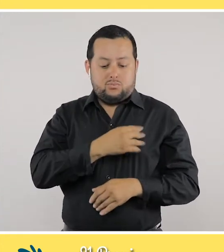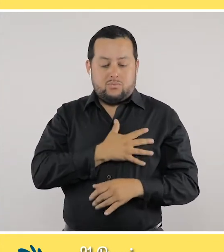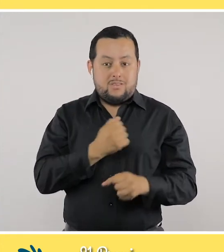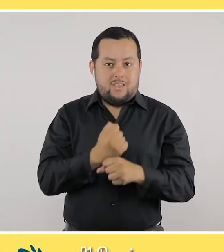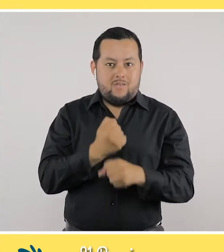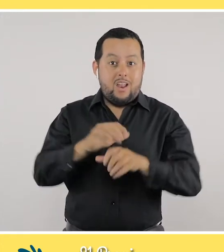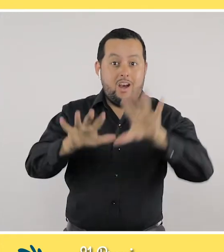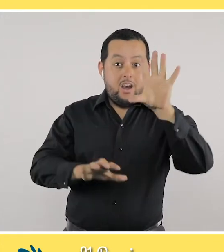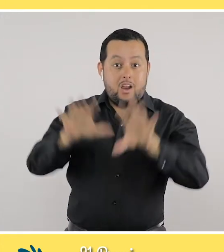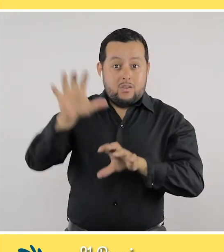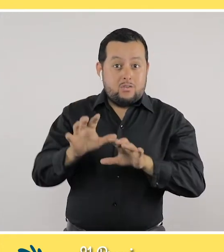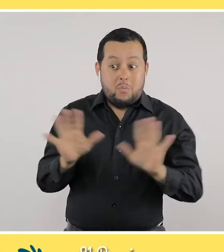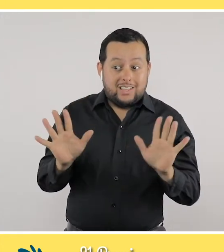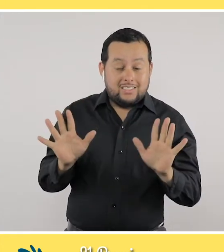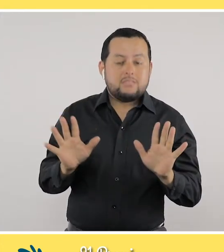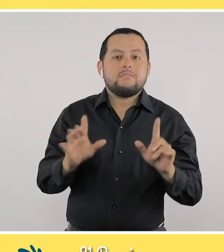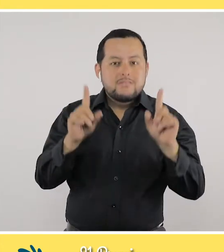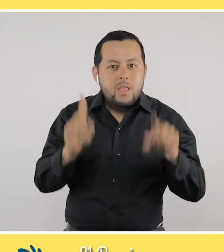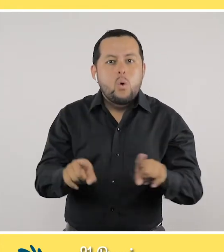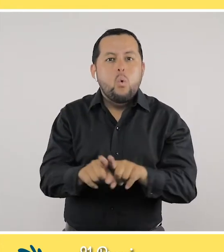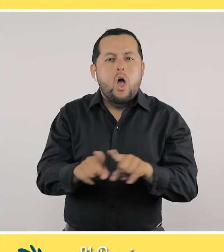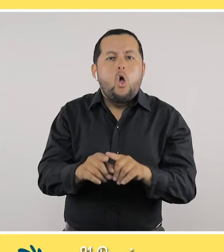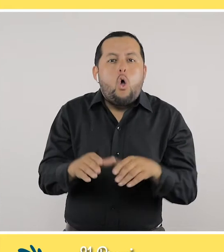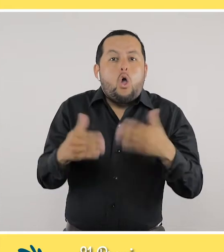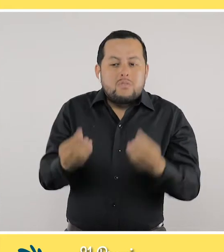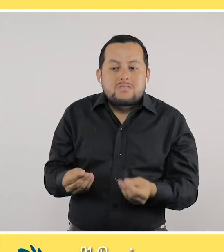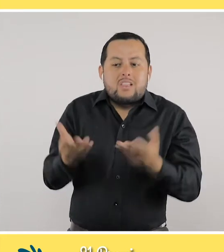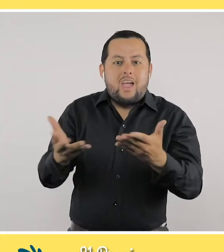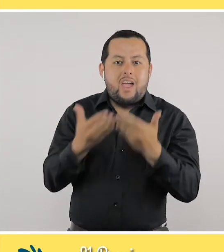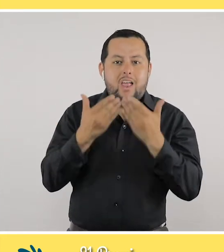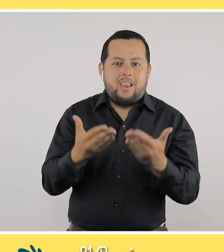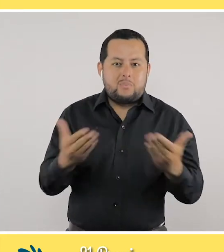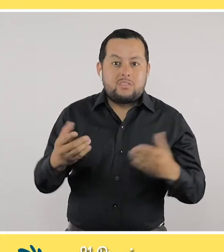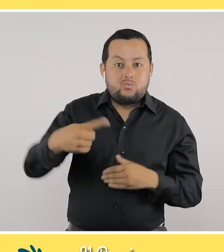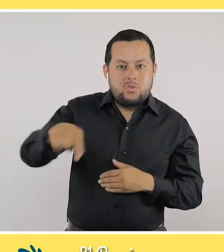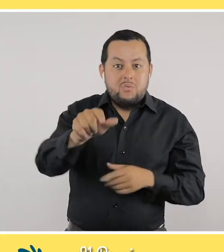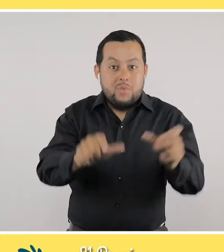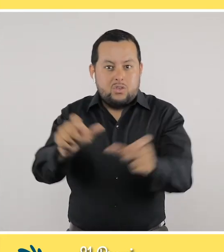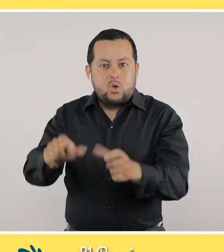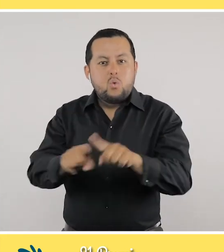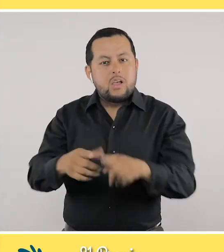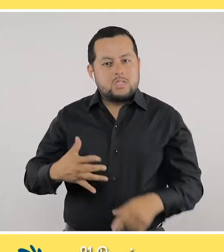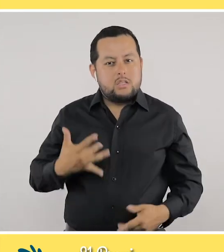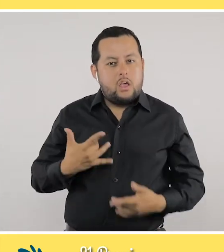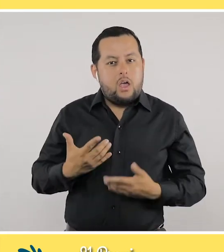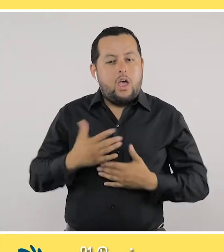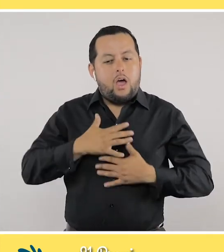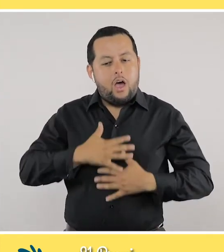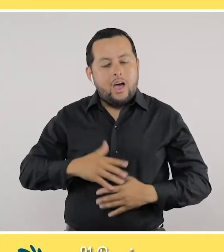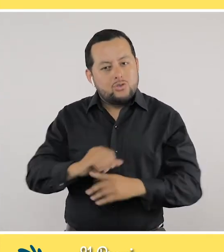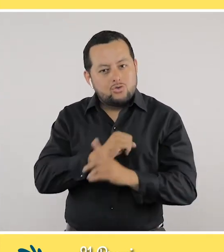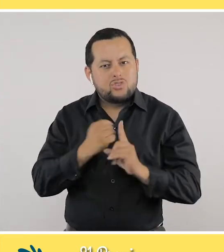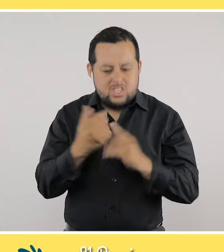principales generadores de empleo de esta región, sino también cómo le vamos a brindar esas herramientas